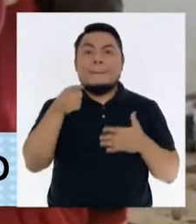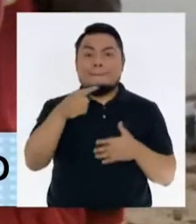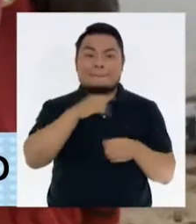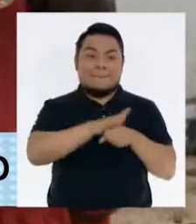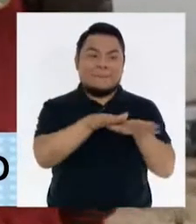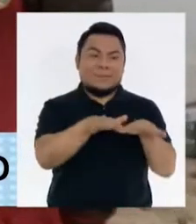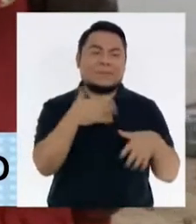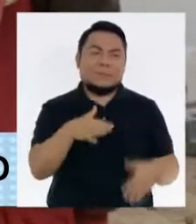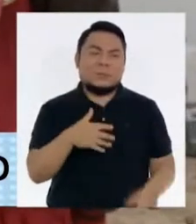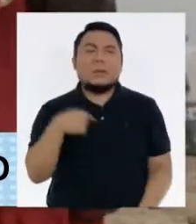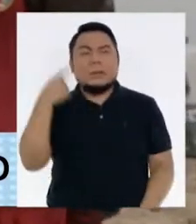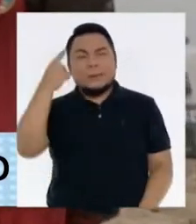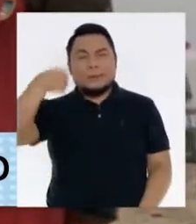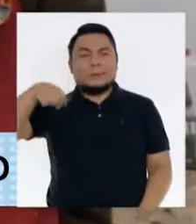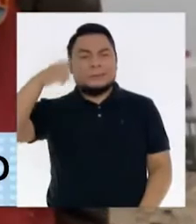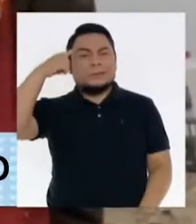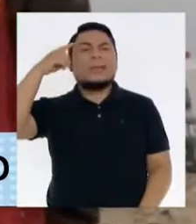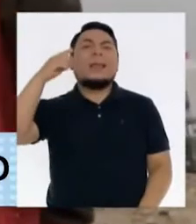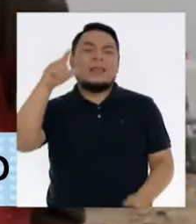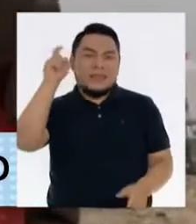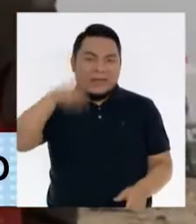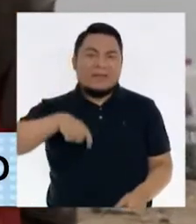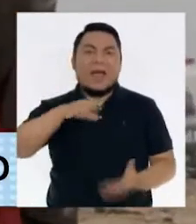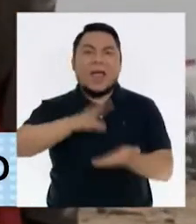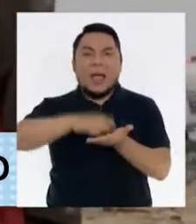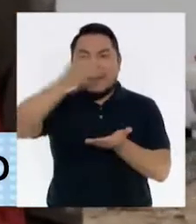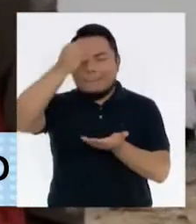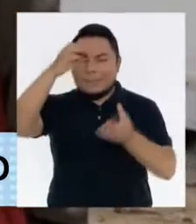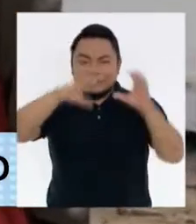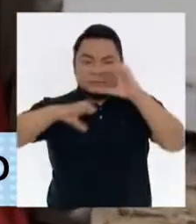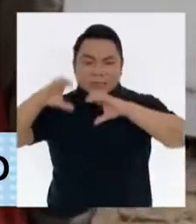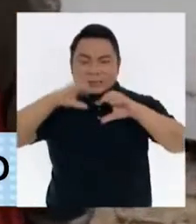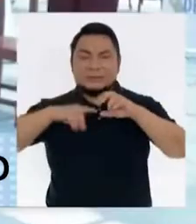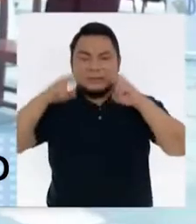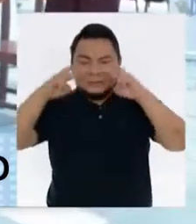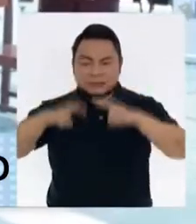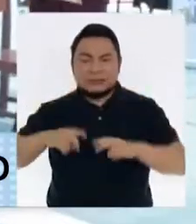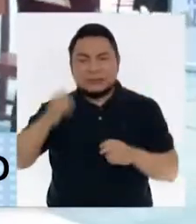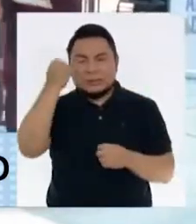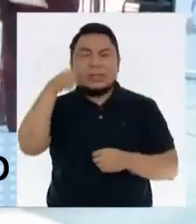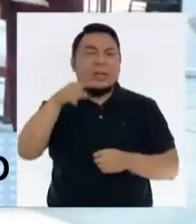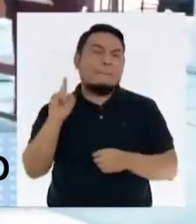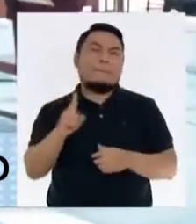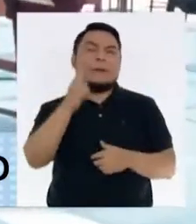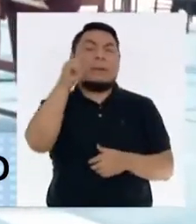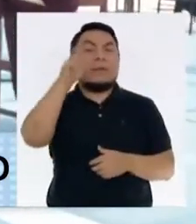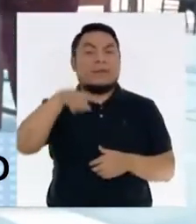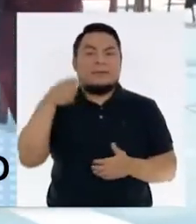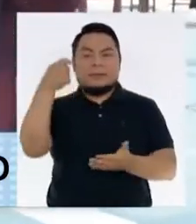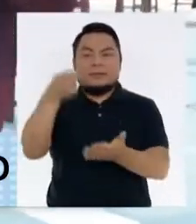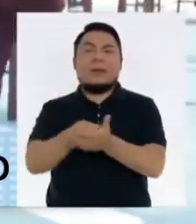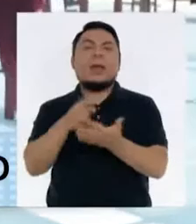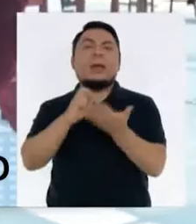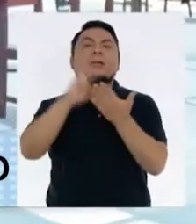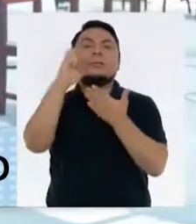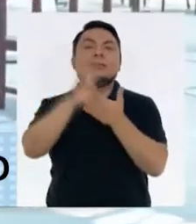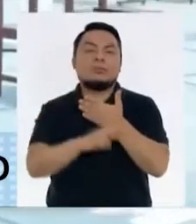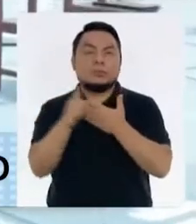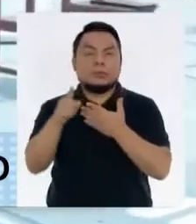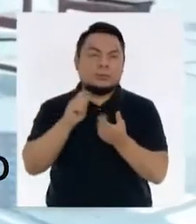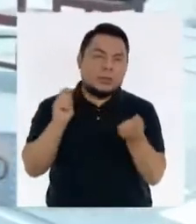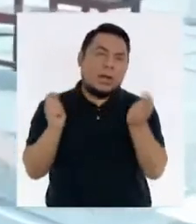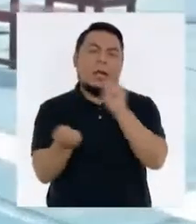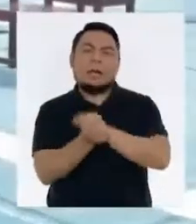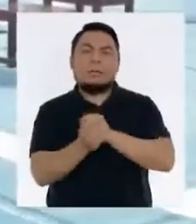pandemia nos ha enseñado que la ciencia e innovación deben ser prioridad por ello se debe destinar recursos para ubicar los proyectos de mayor